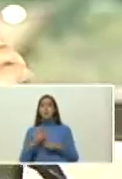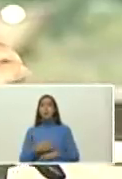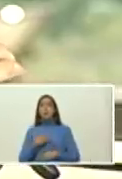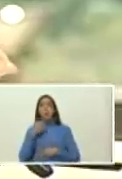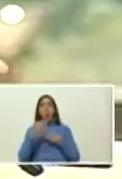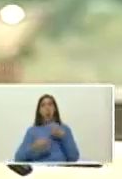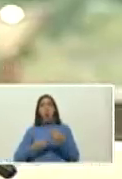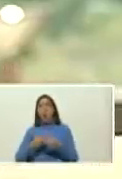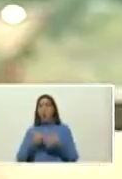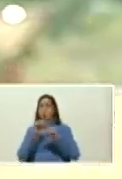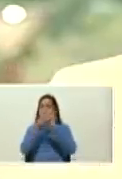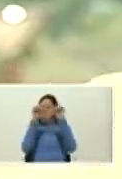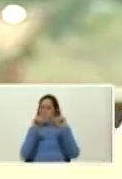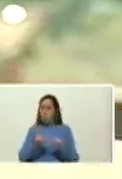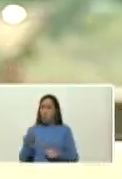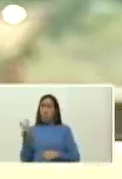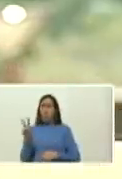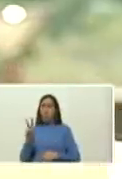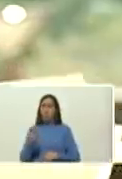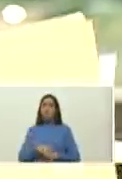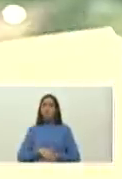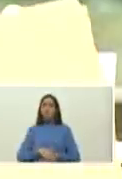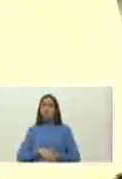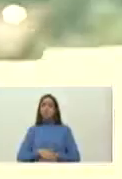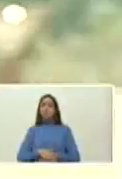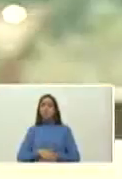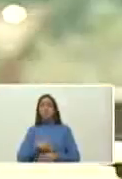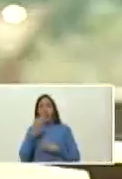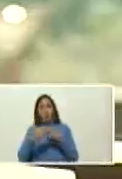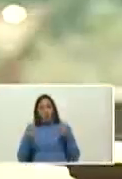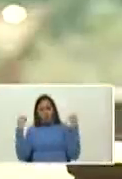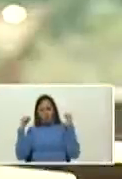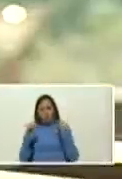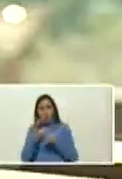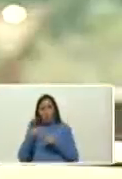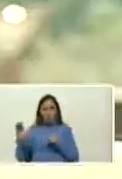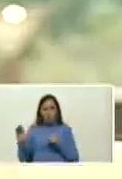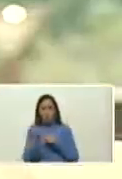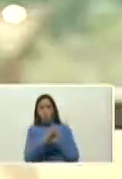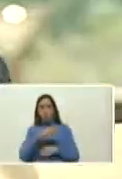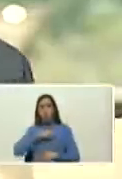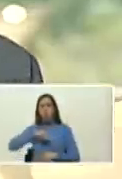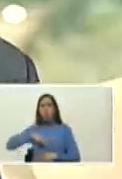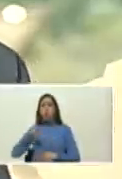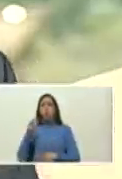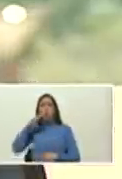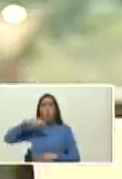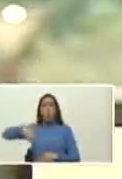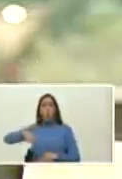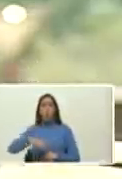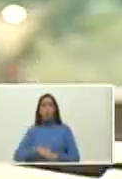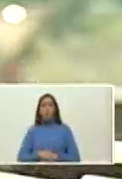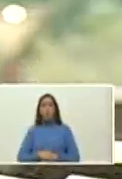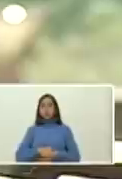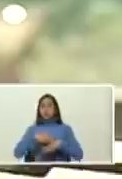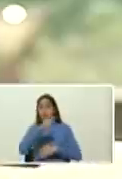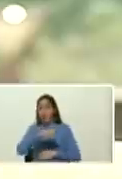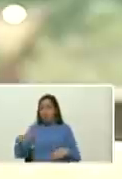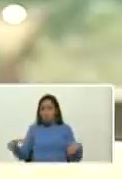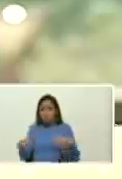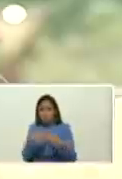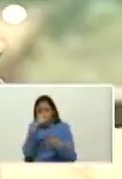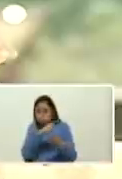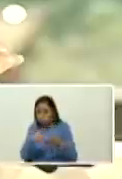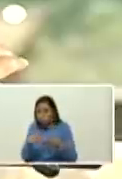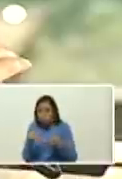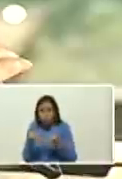creación artística venezolana y la inquietud artística el ejercicio de los derechos culturales de nuestro pueblo y esa gente ahí reunida escribió un poema yo